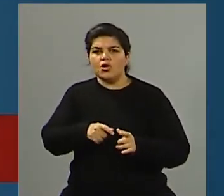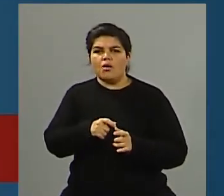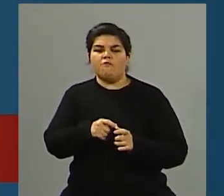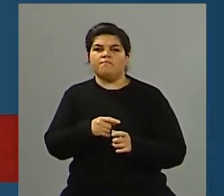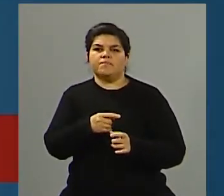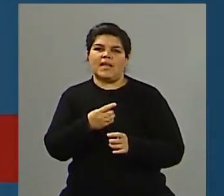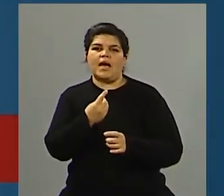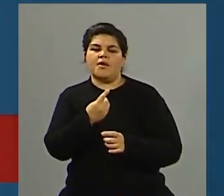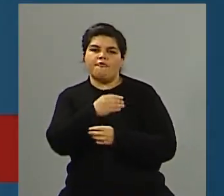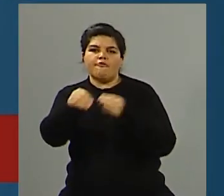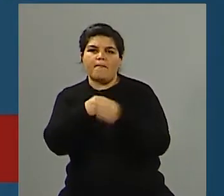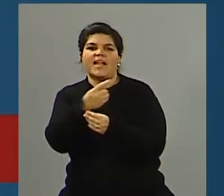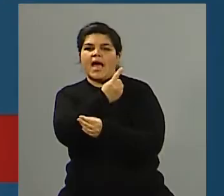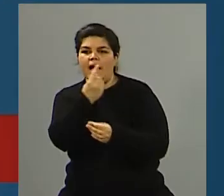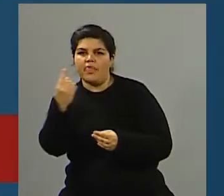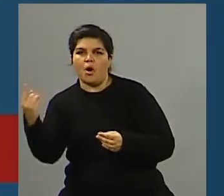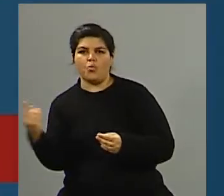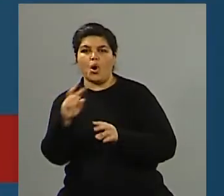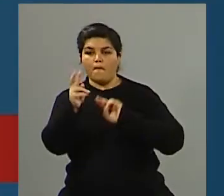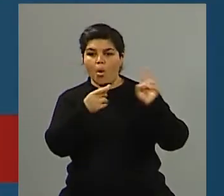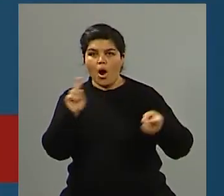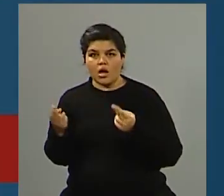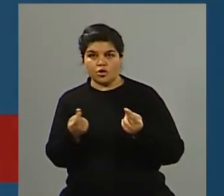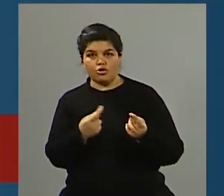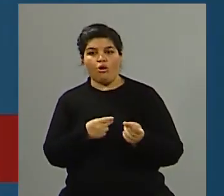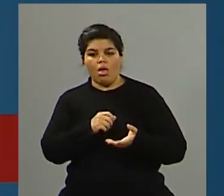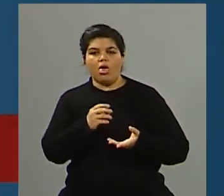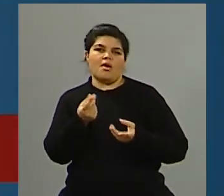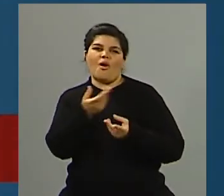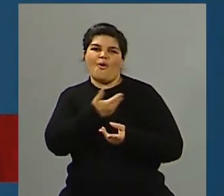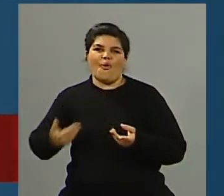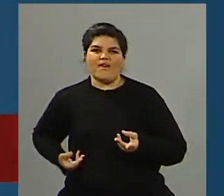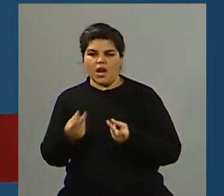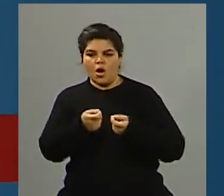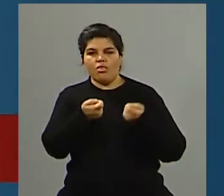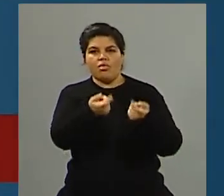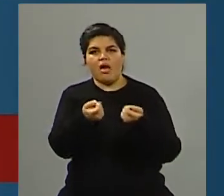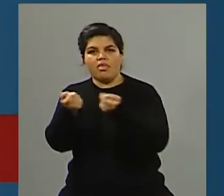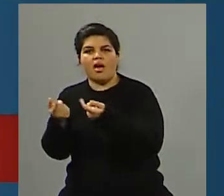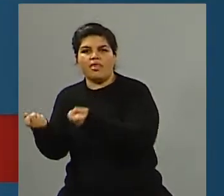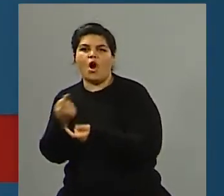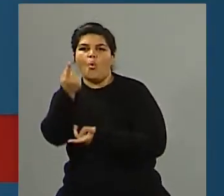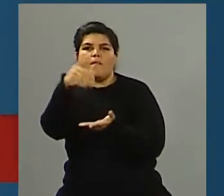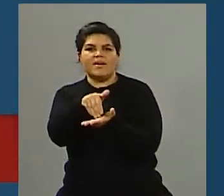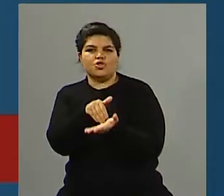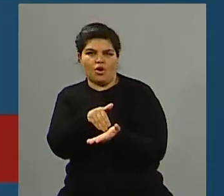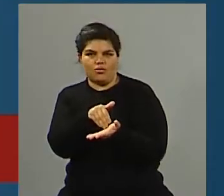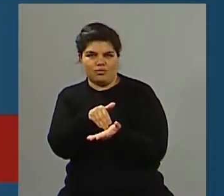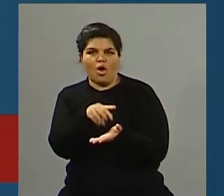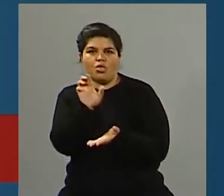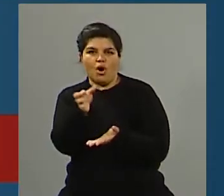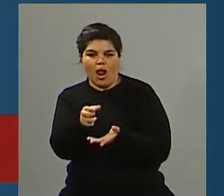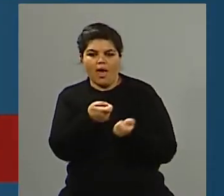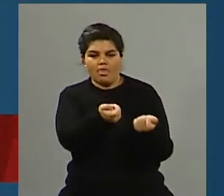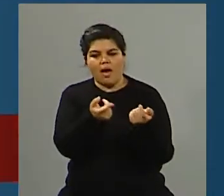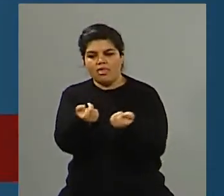cada familia que pasó con esto, ¿no? Obviamente que de